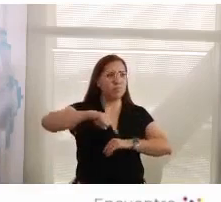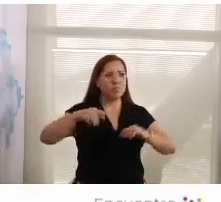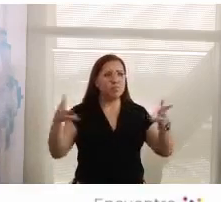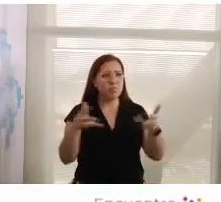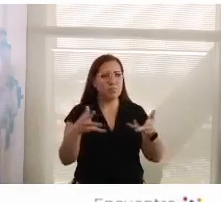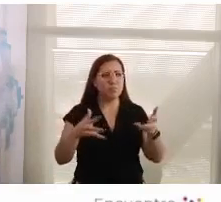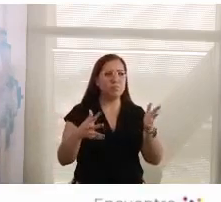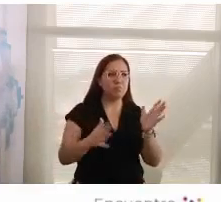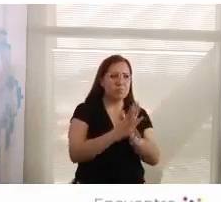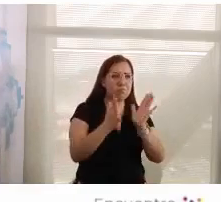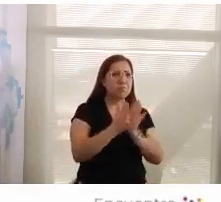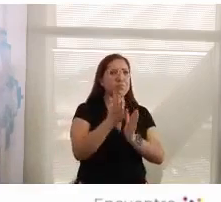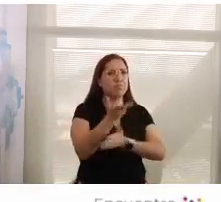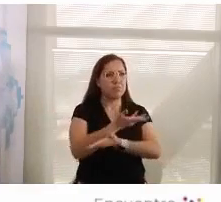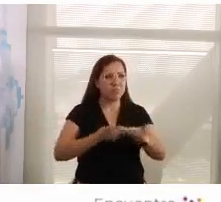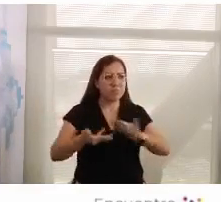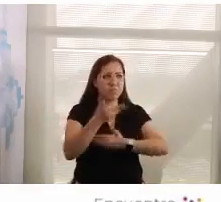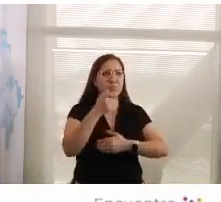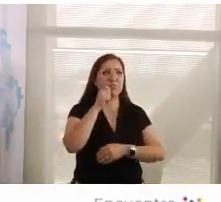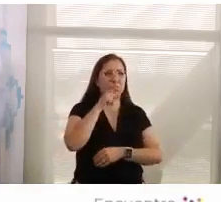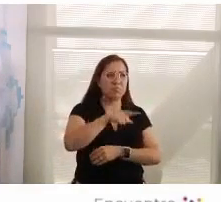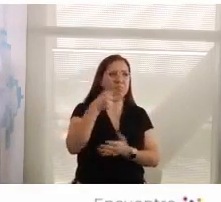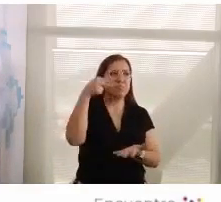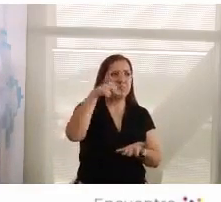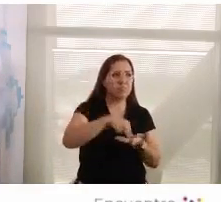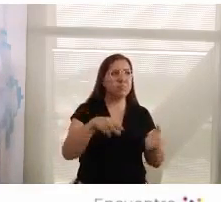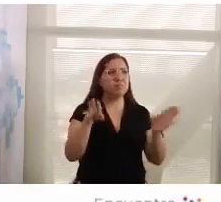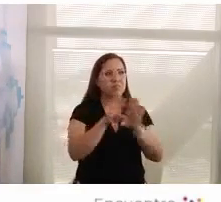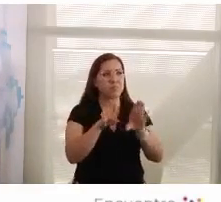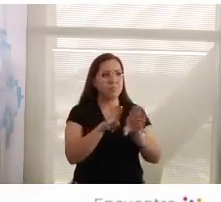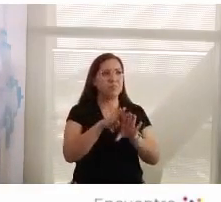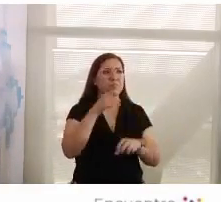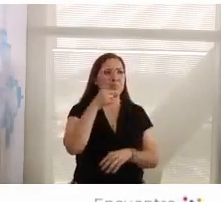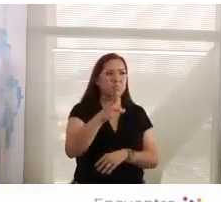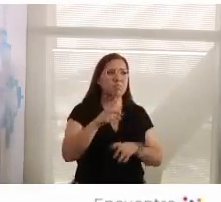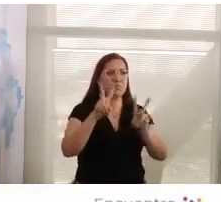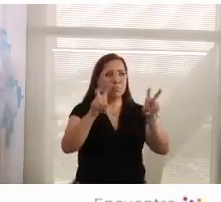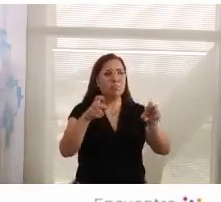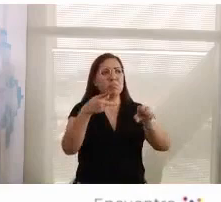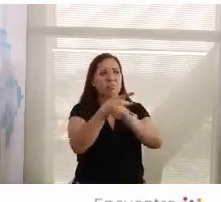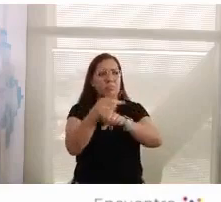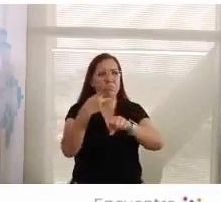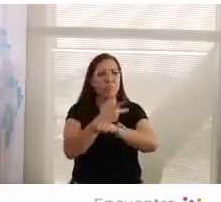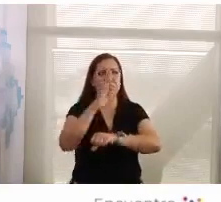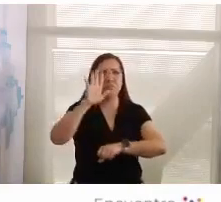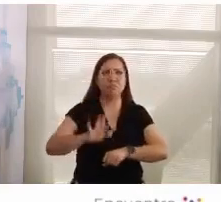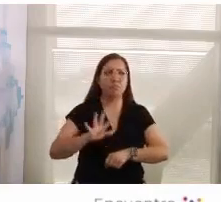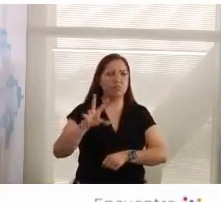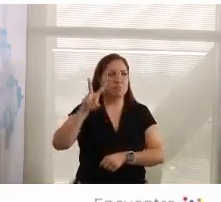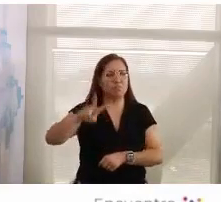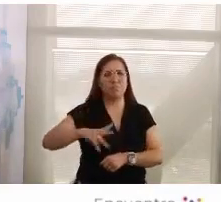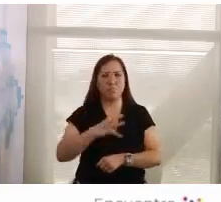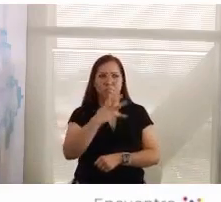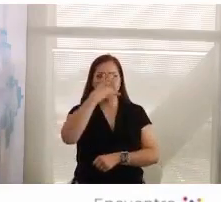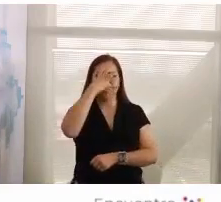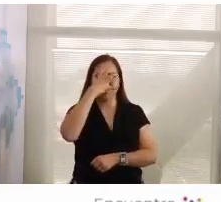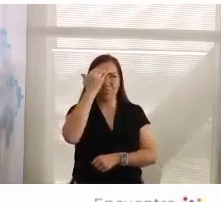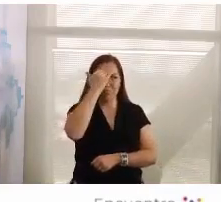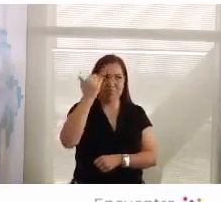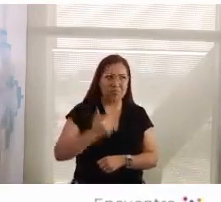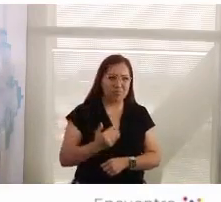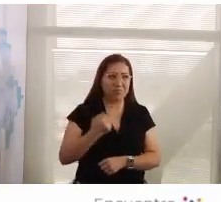esto también está presente hay casos escandalosos que nos producen vergüenza compreende y que son